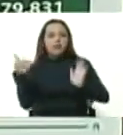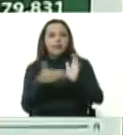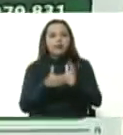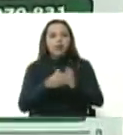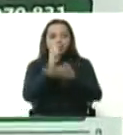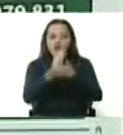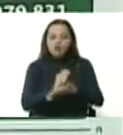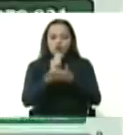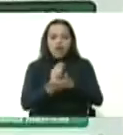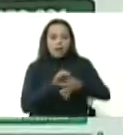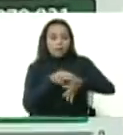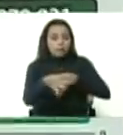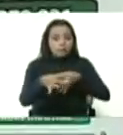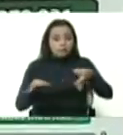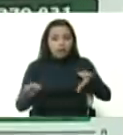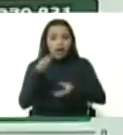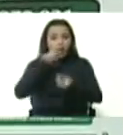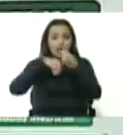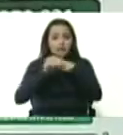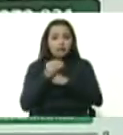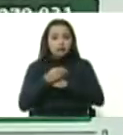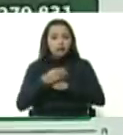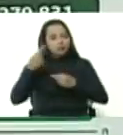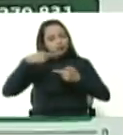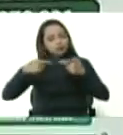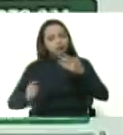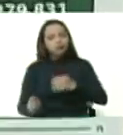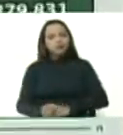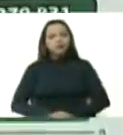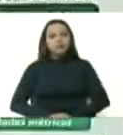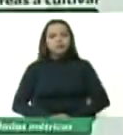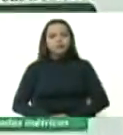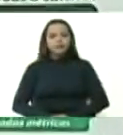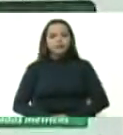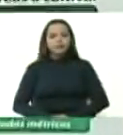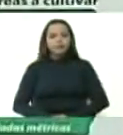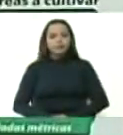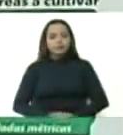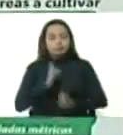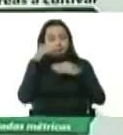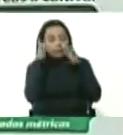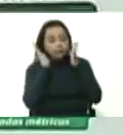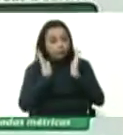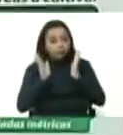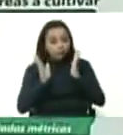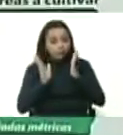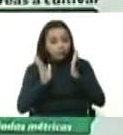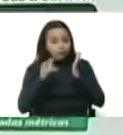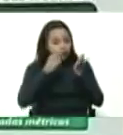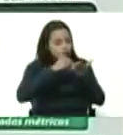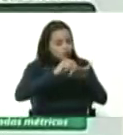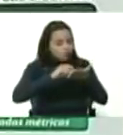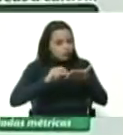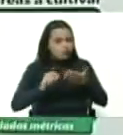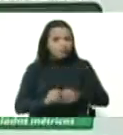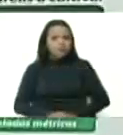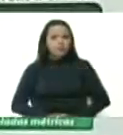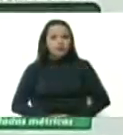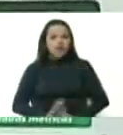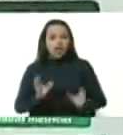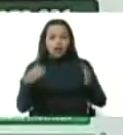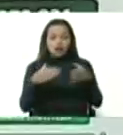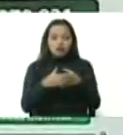toneladas métricas de alimentos y productos están oyendo tomando nota y con el sector